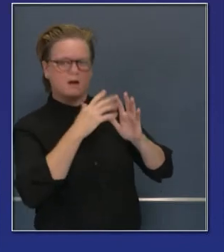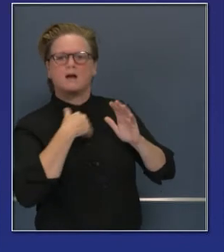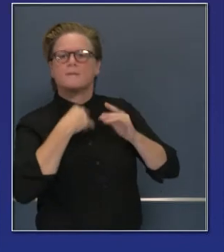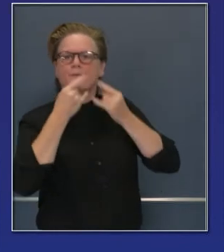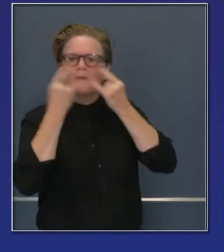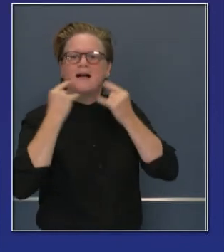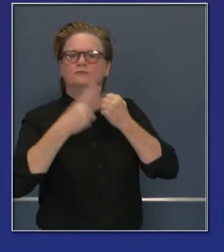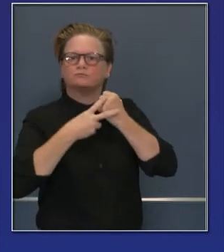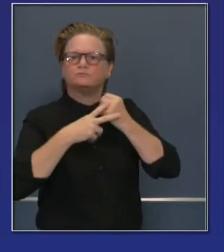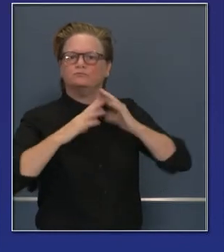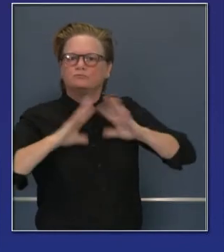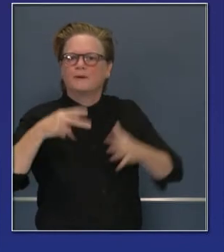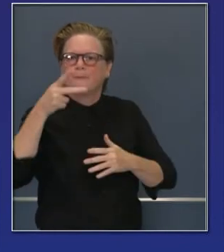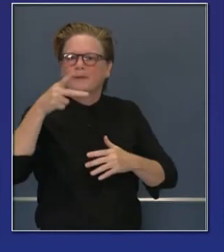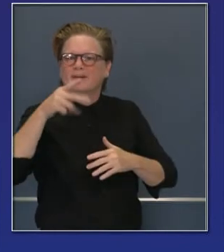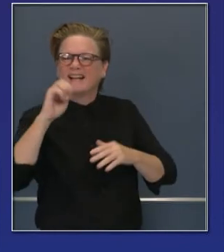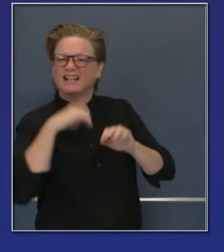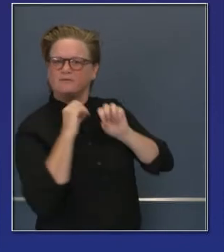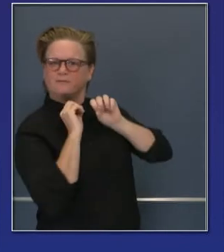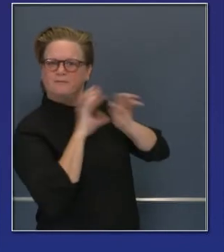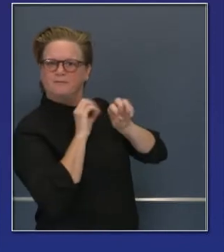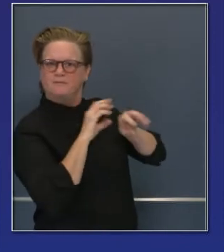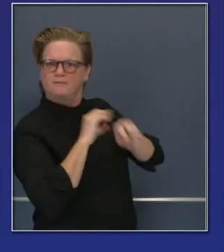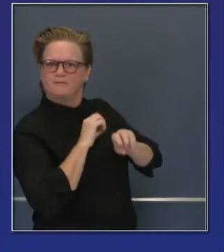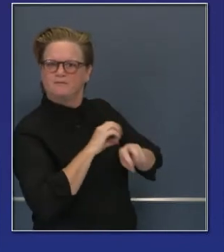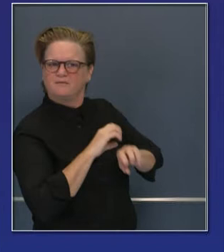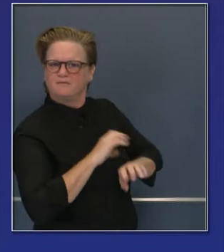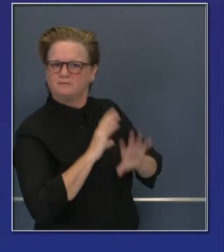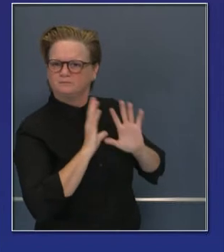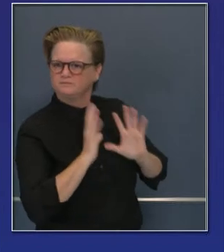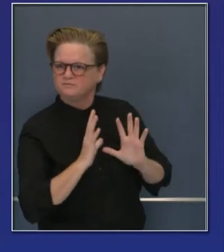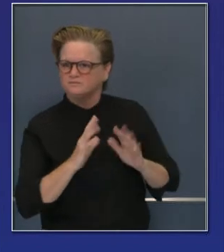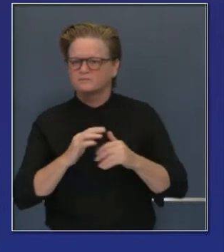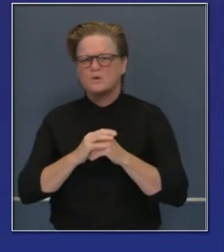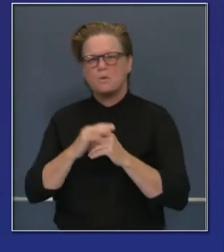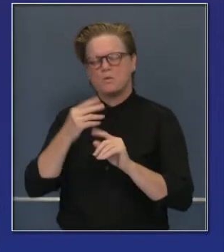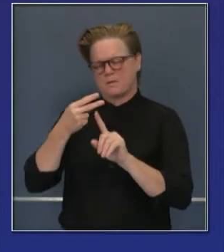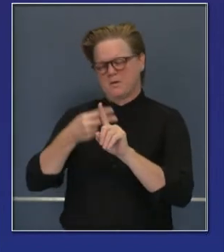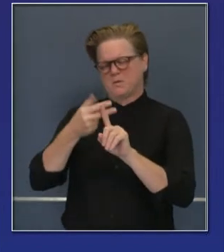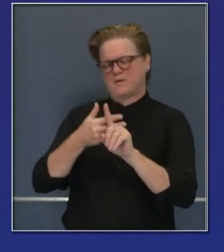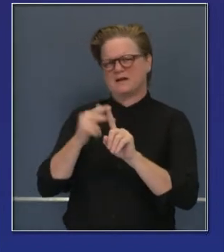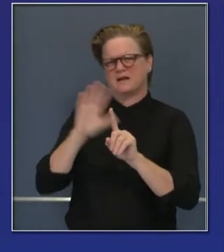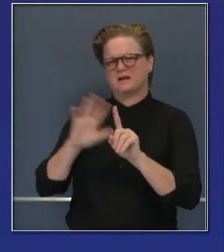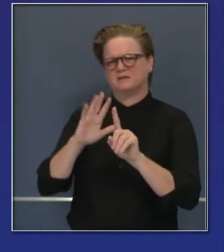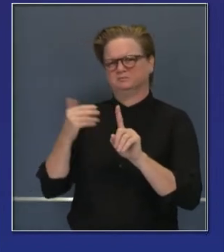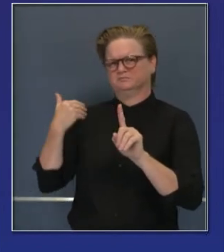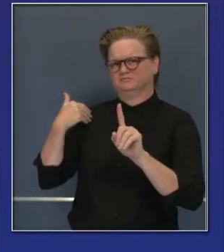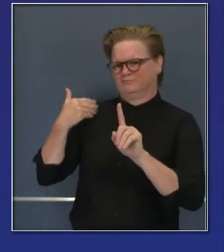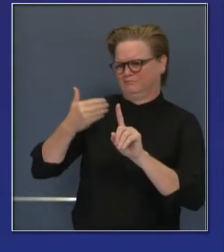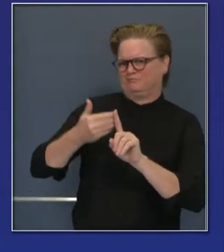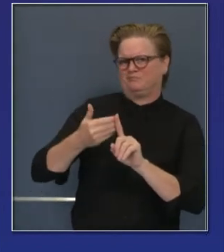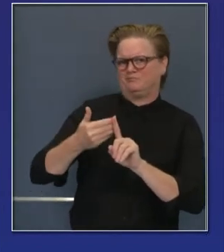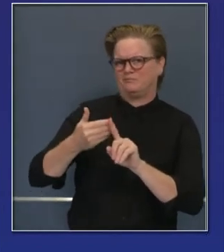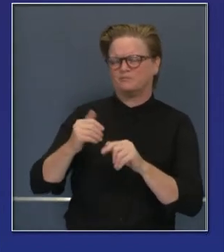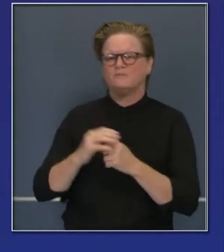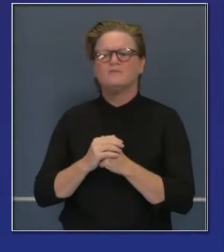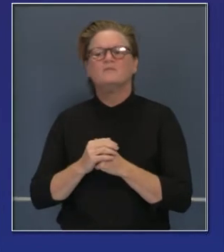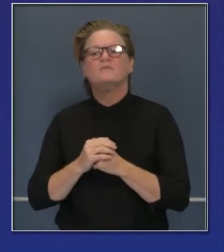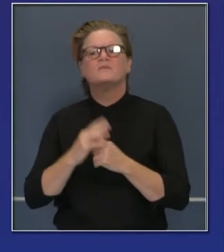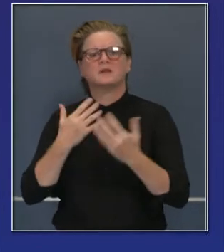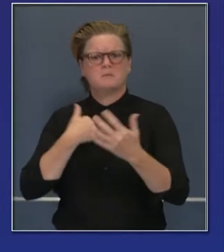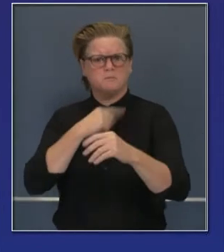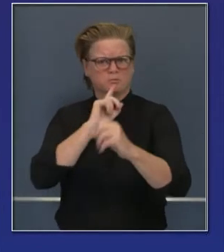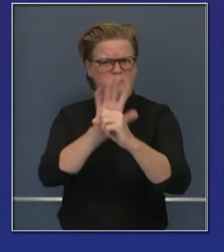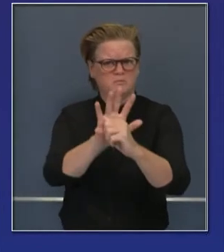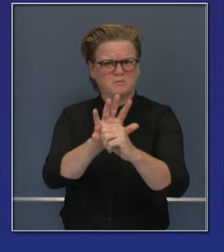Y en esta décima segunda semana de los niveles, las pruebas han mejorado desde